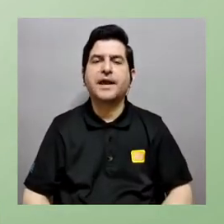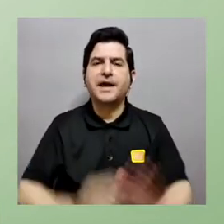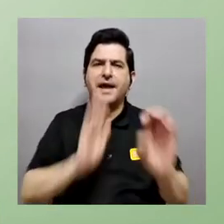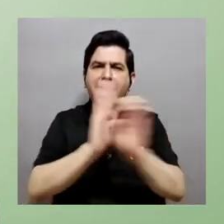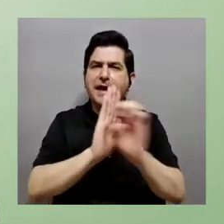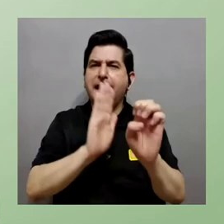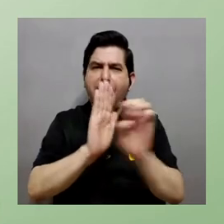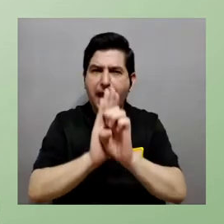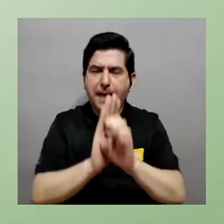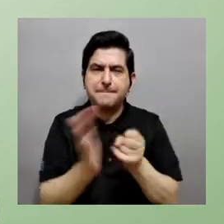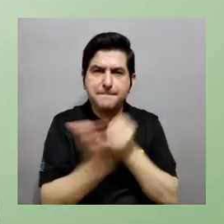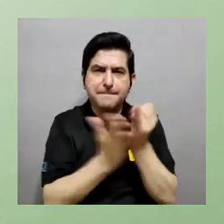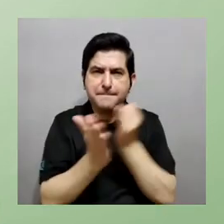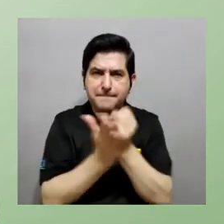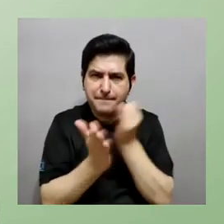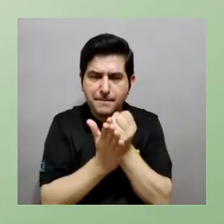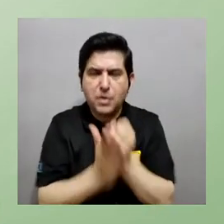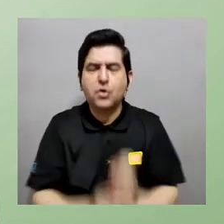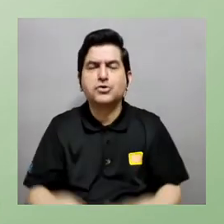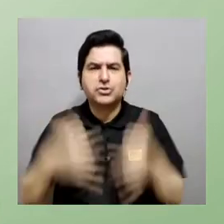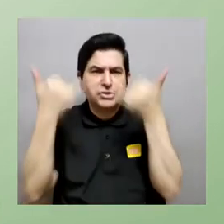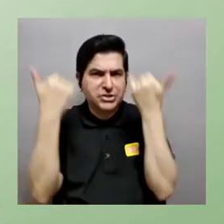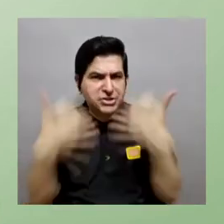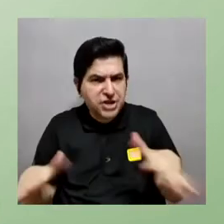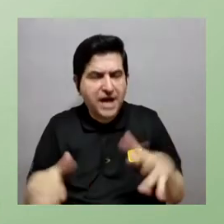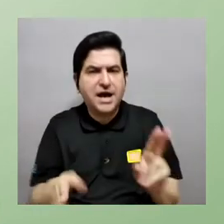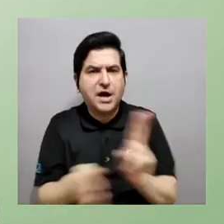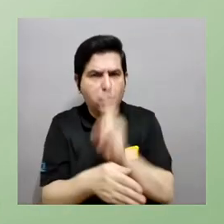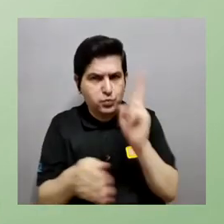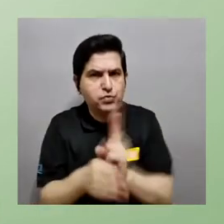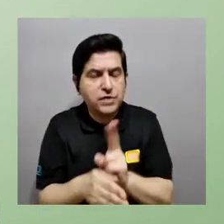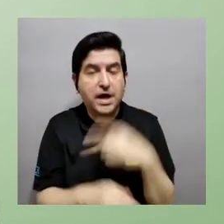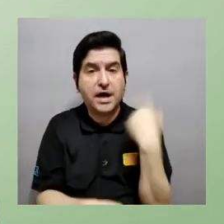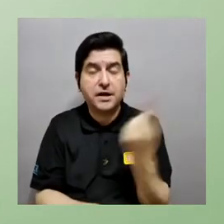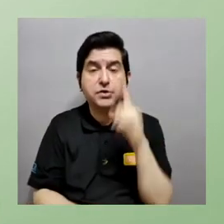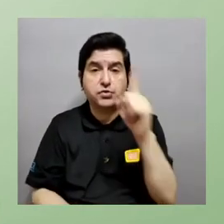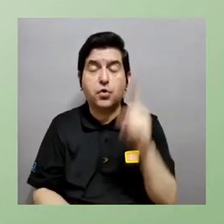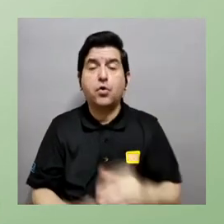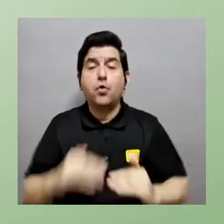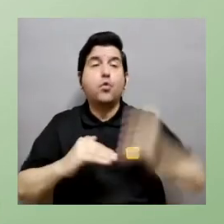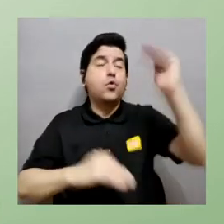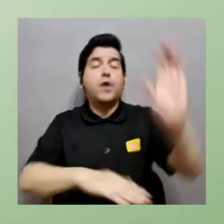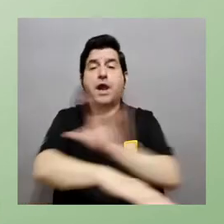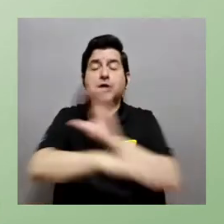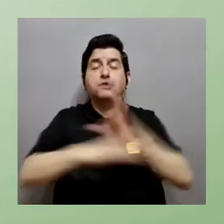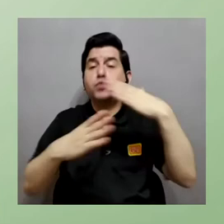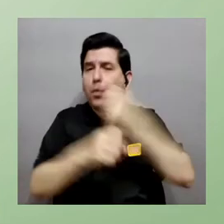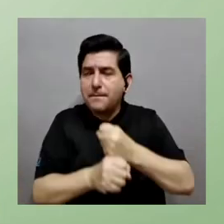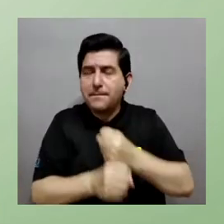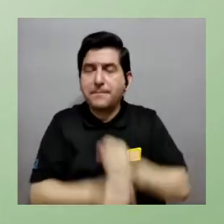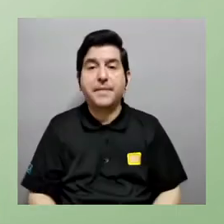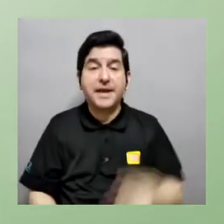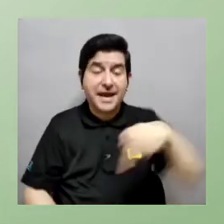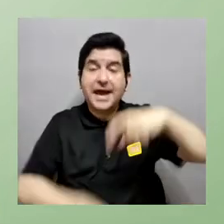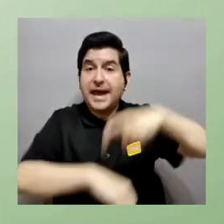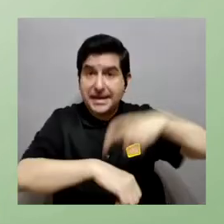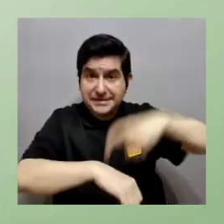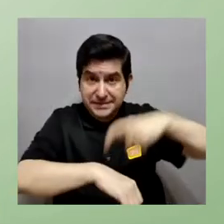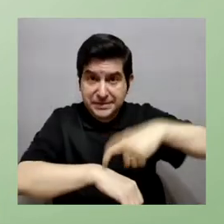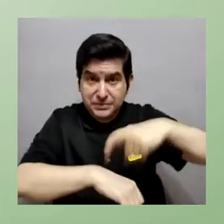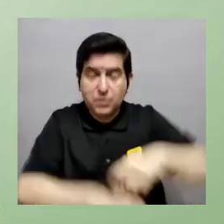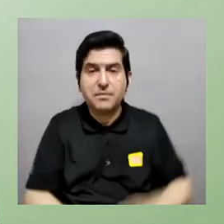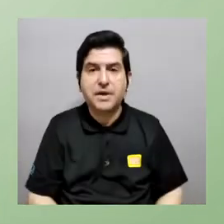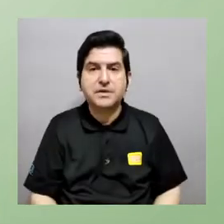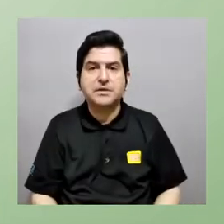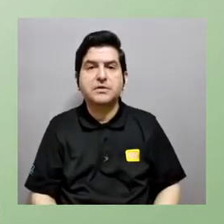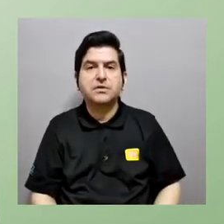en este caso ¿y hay como ejemplos de algunas investigaciones en las que ya se ha utilizado y que solo con una